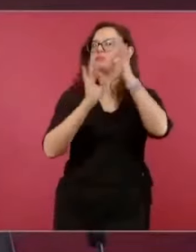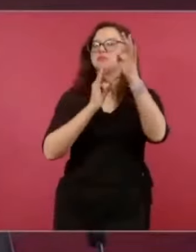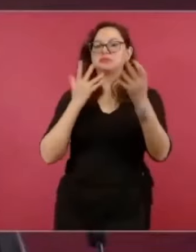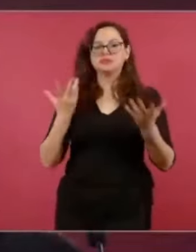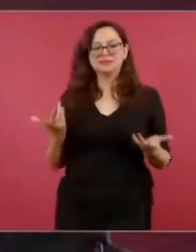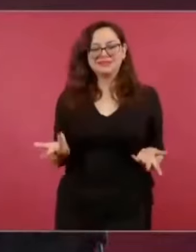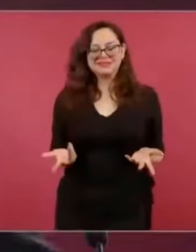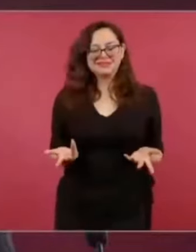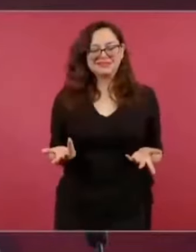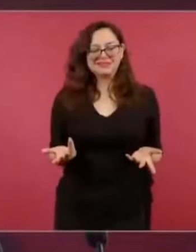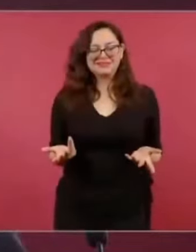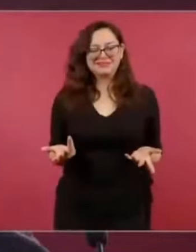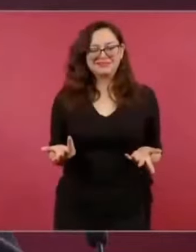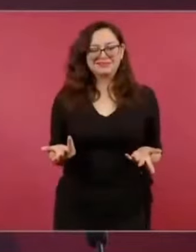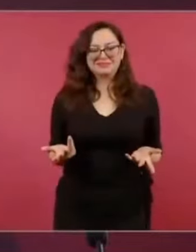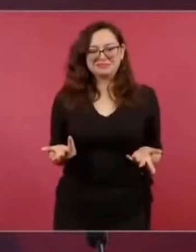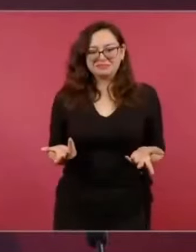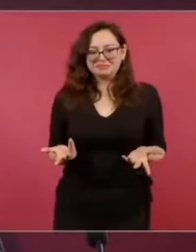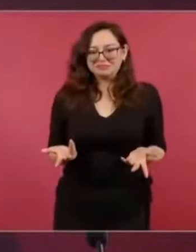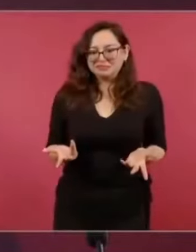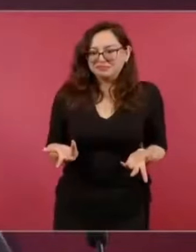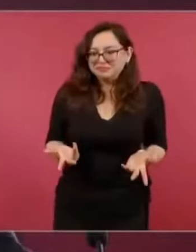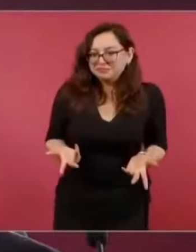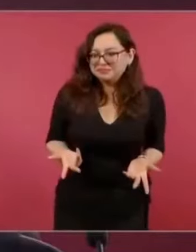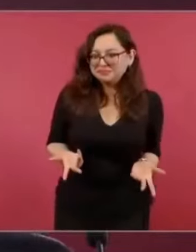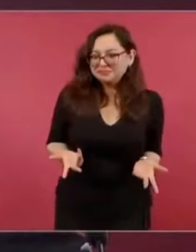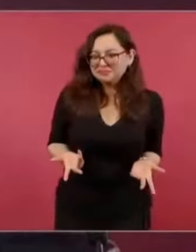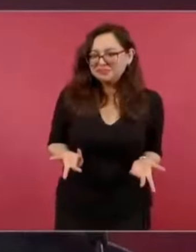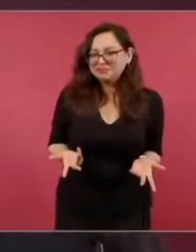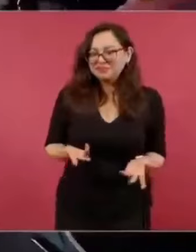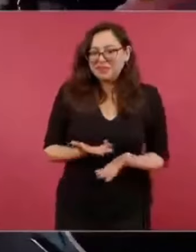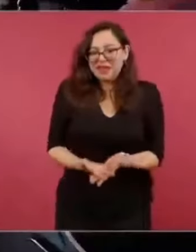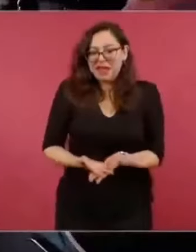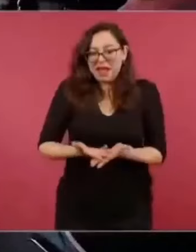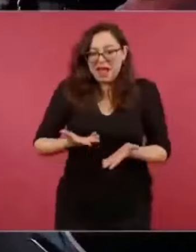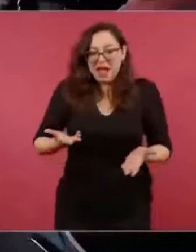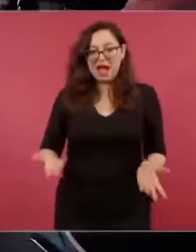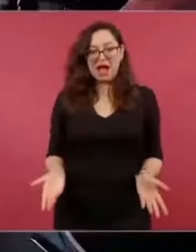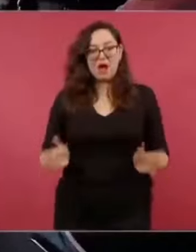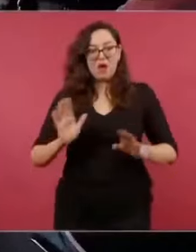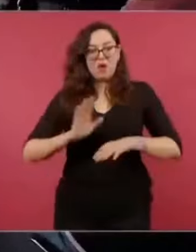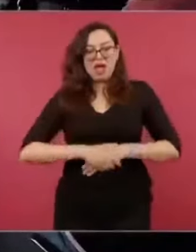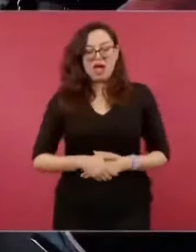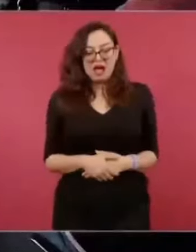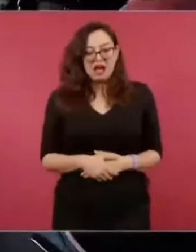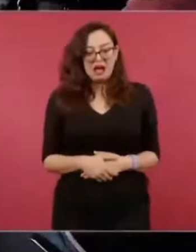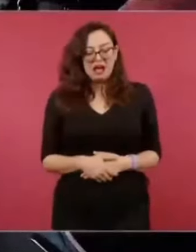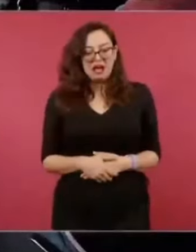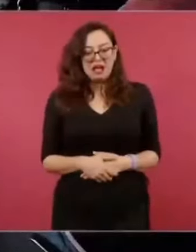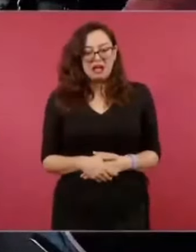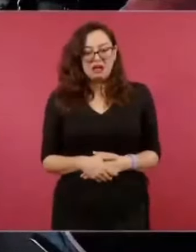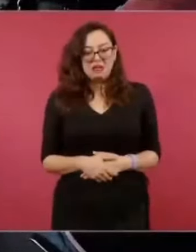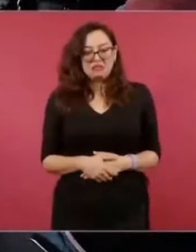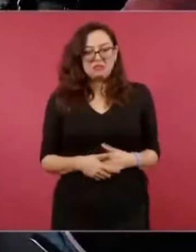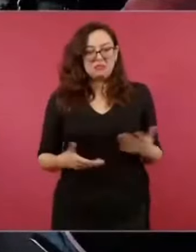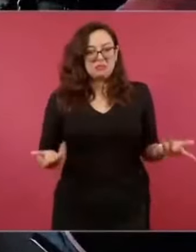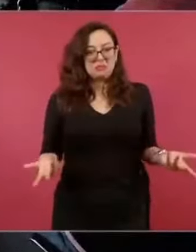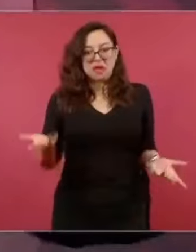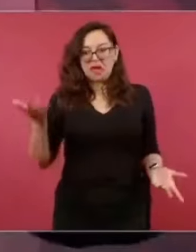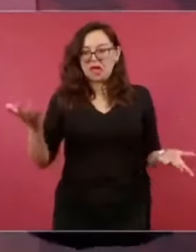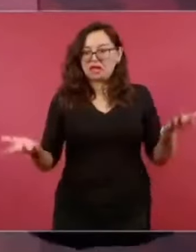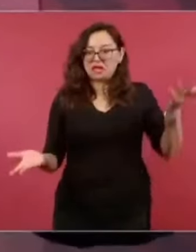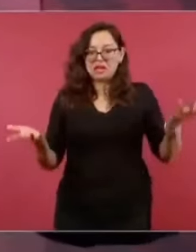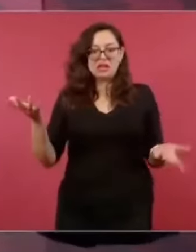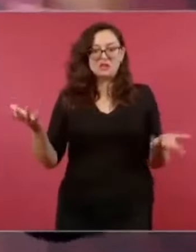pero ahora ni siquiera eso, no hay ningún equilibrio,